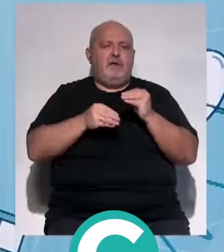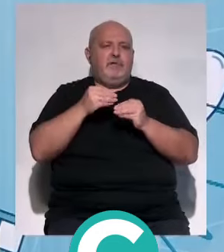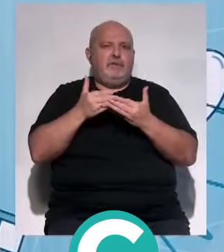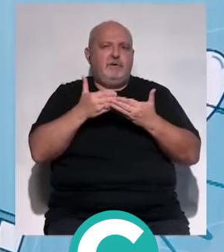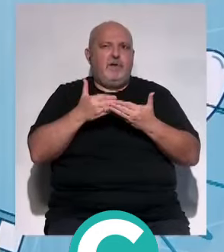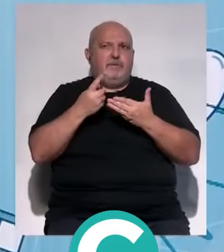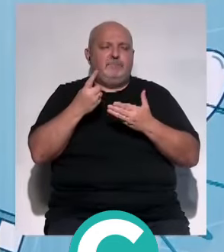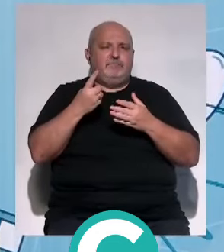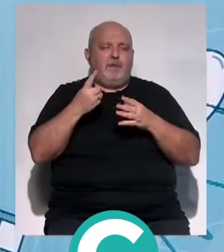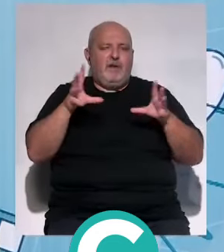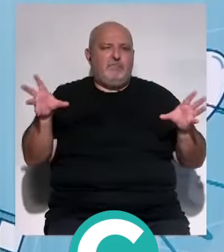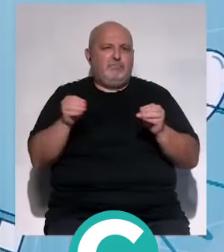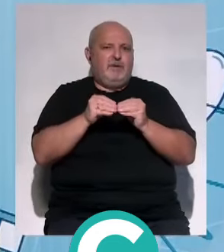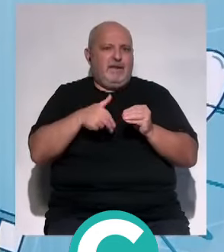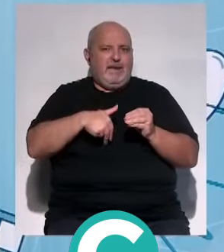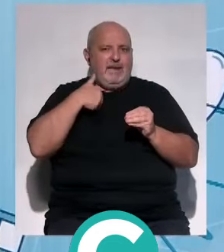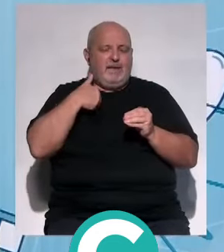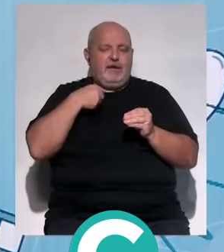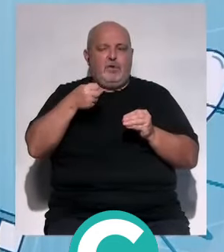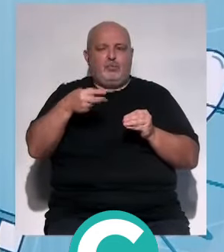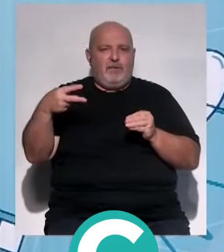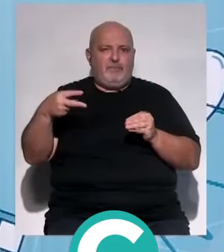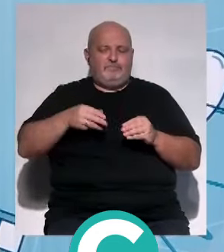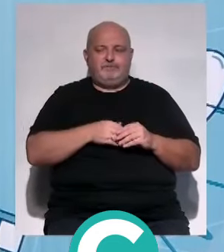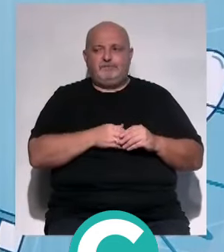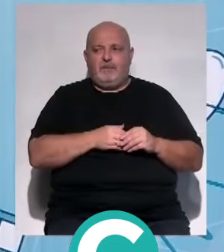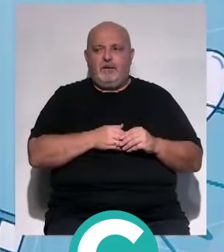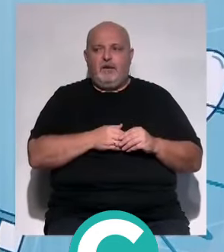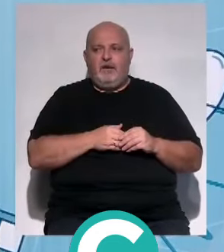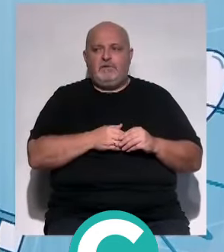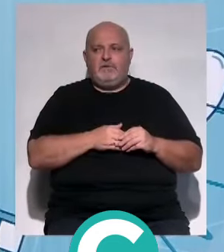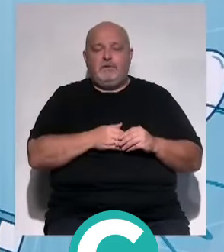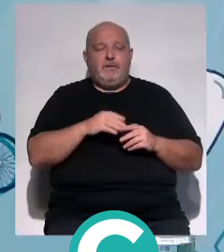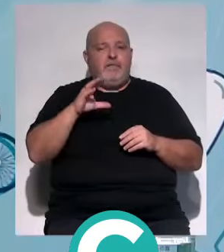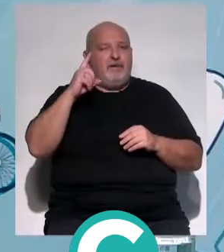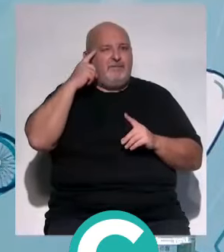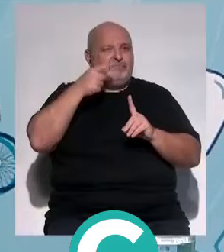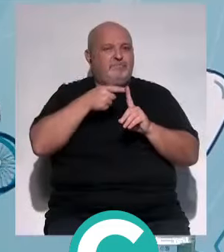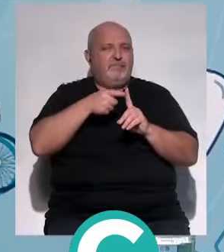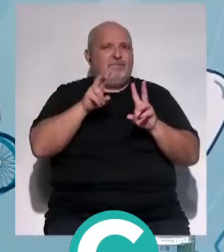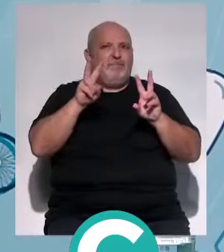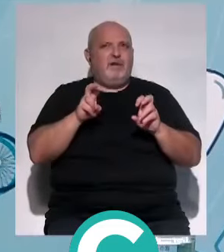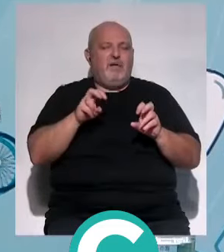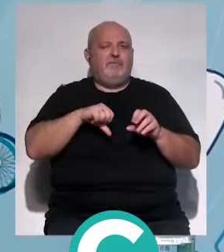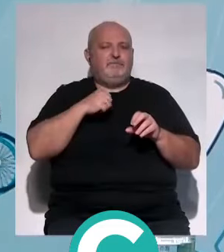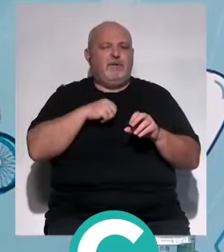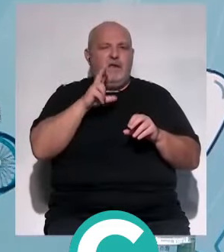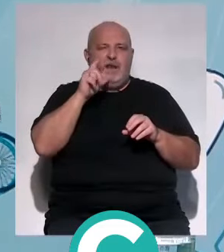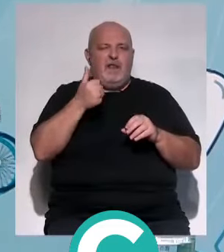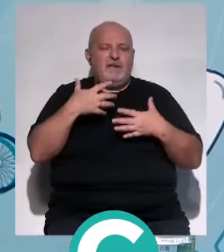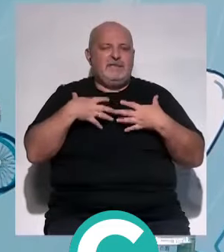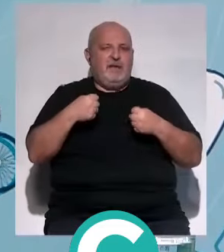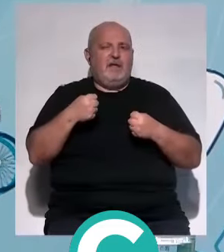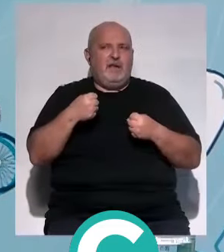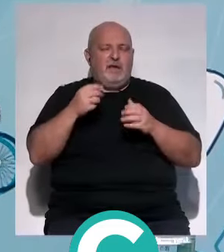un cómputo global y salen los resultados. ¿Qué considera ahora mismo el Hospital HL a la